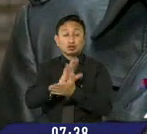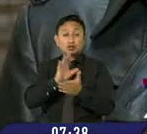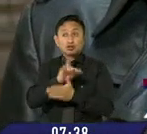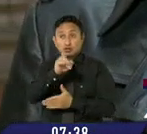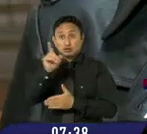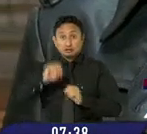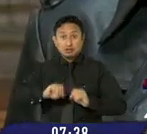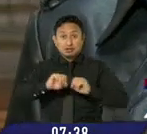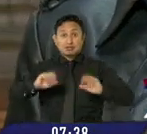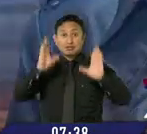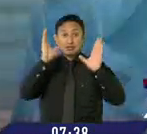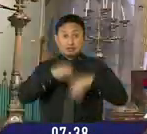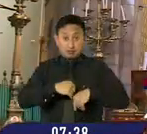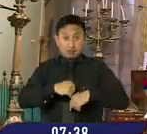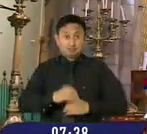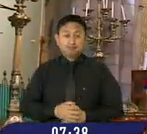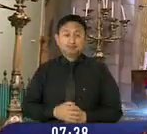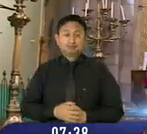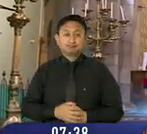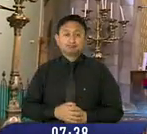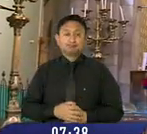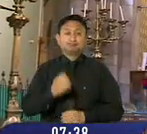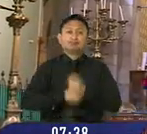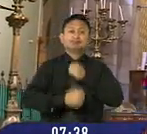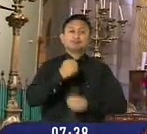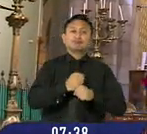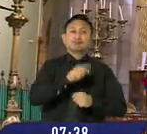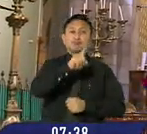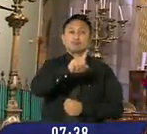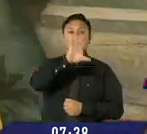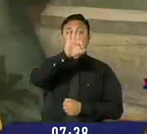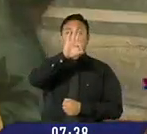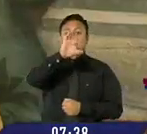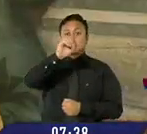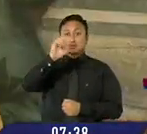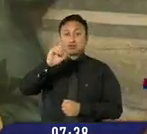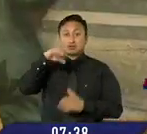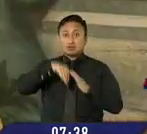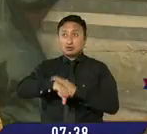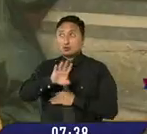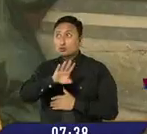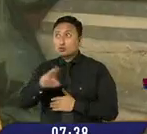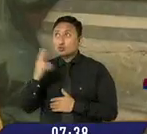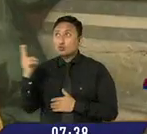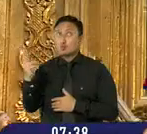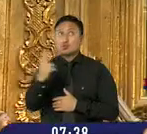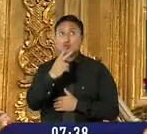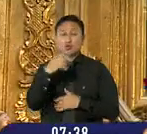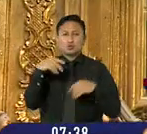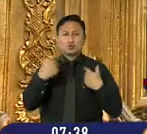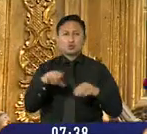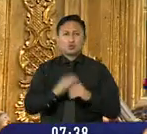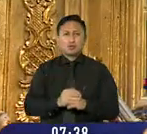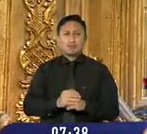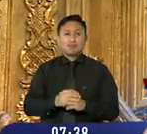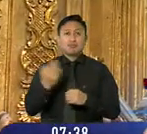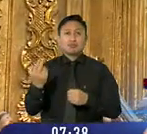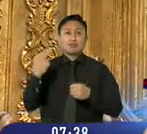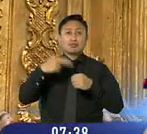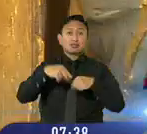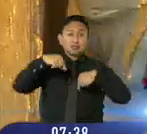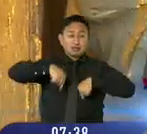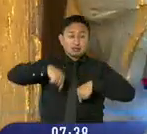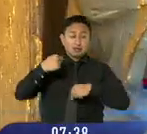tienen ellos para familias vulnerables. En el siglo diecinueve la majestuosidad del interior de la catedral se logró con la participación de los más grandes